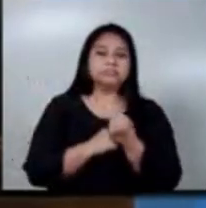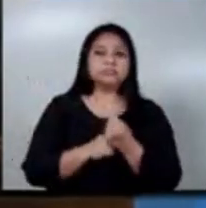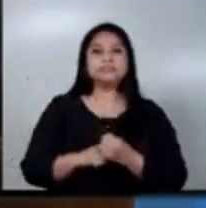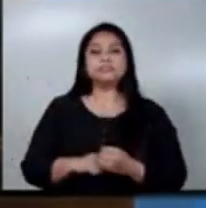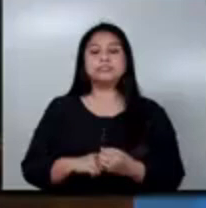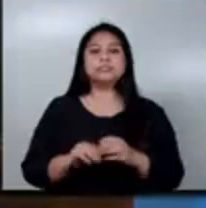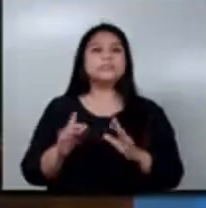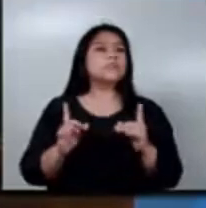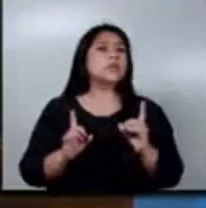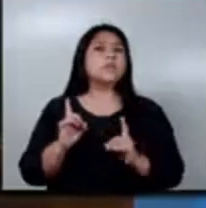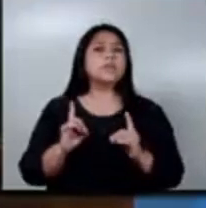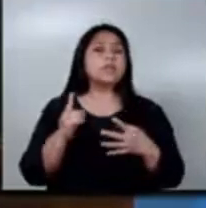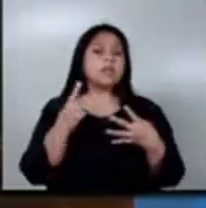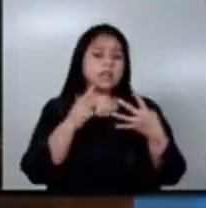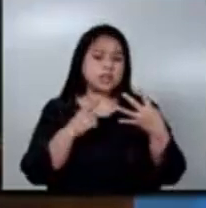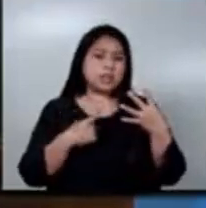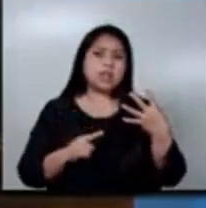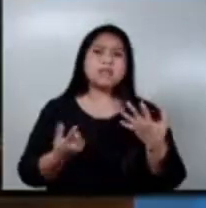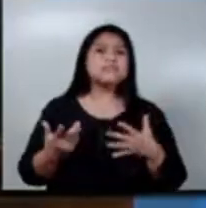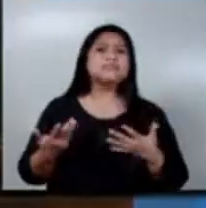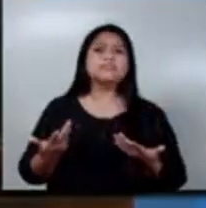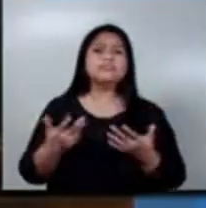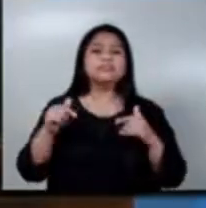¿Cuáles son las características de este seguro?